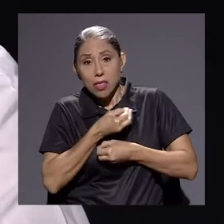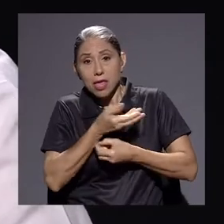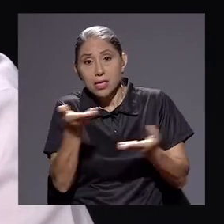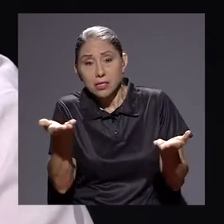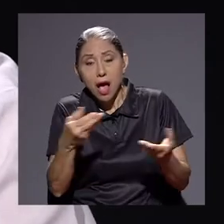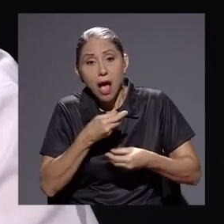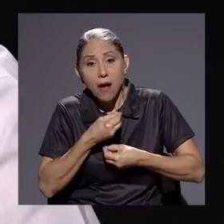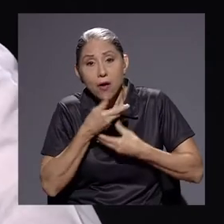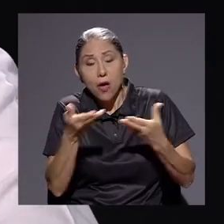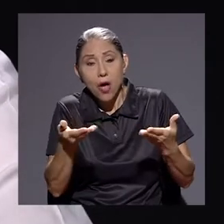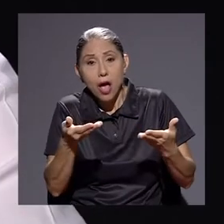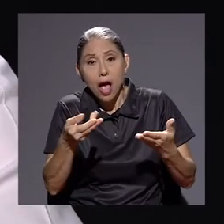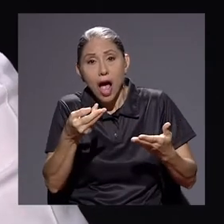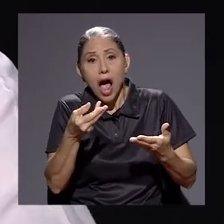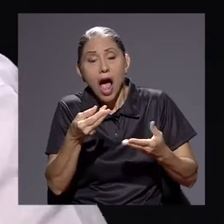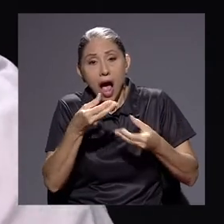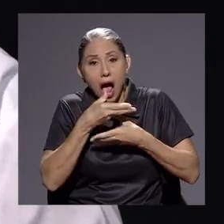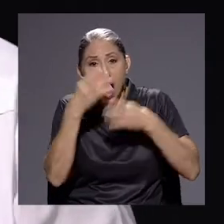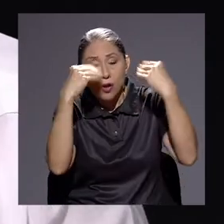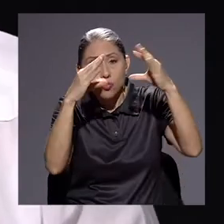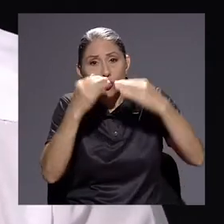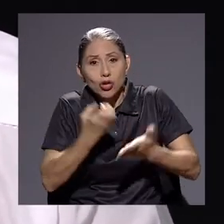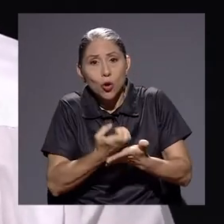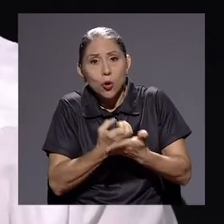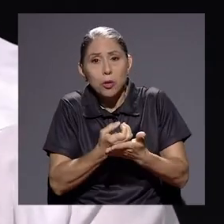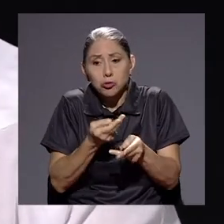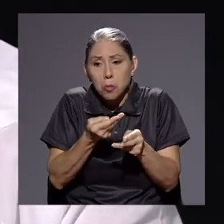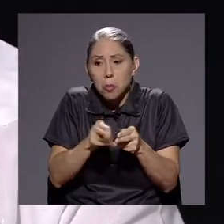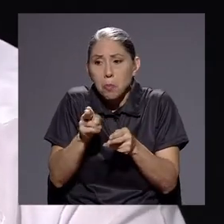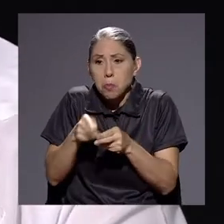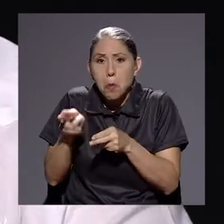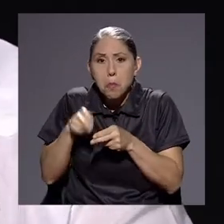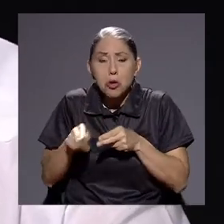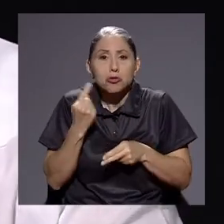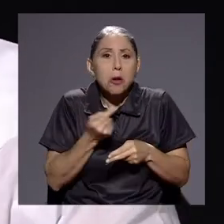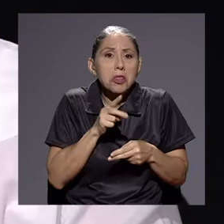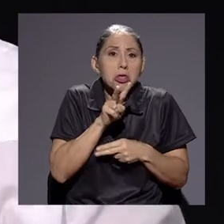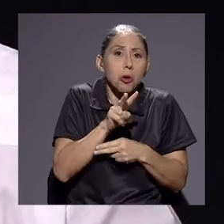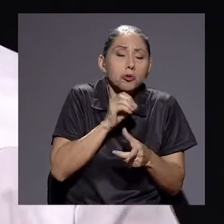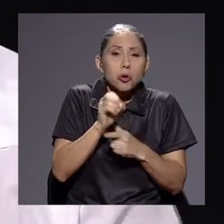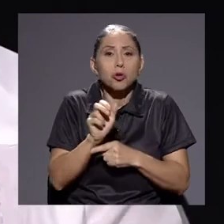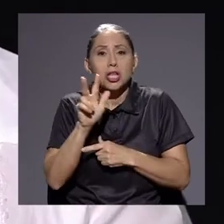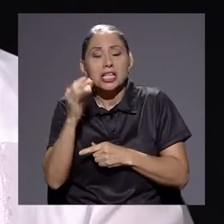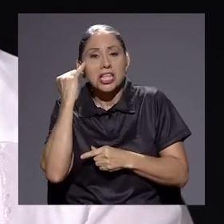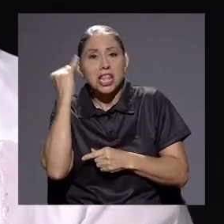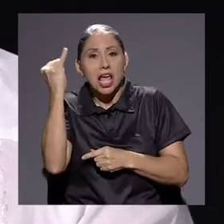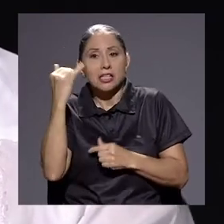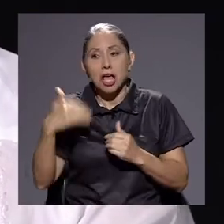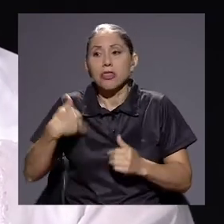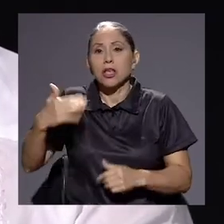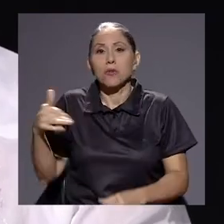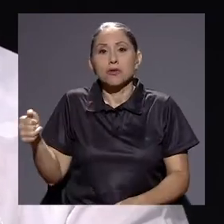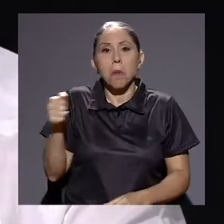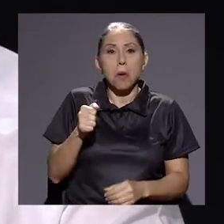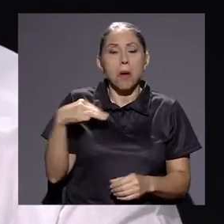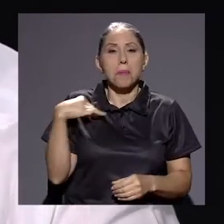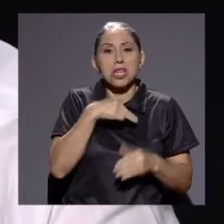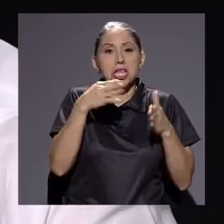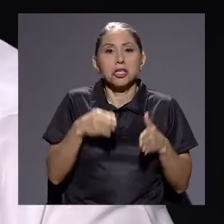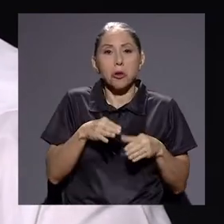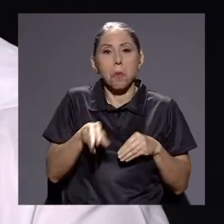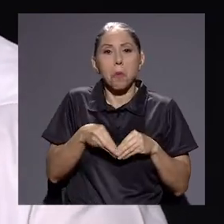anuncios económicos, son microanuncios, no pasan de dos o tres ideas. Y después viene el ministro y dice un par de cosas correspondientes.